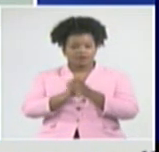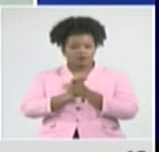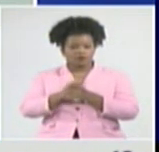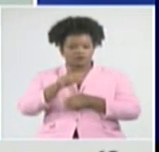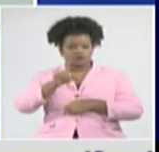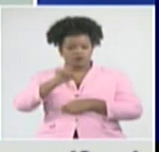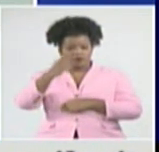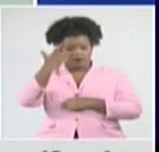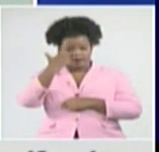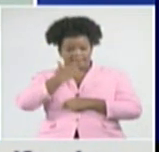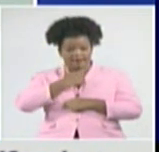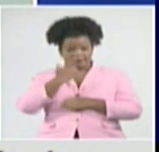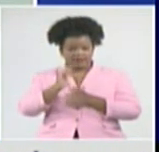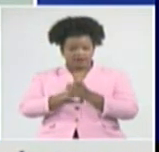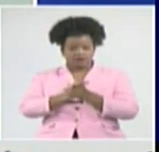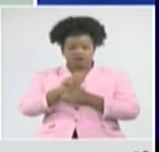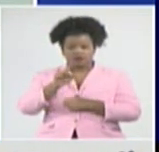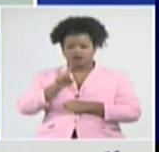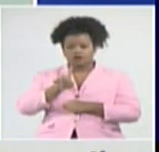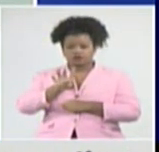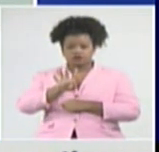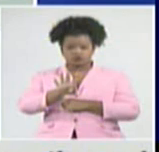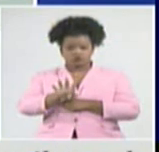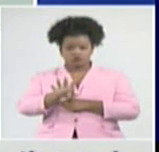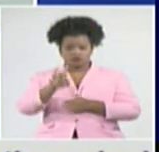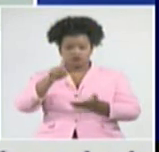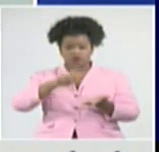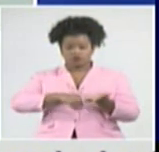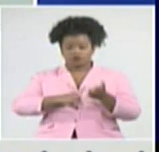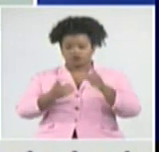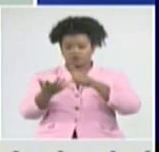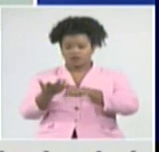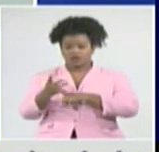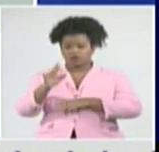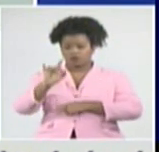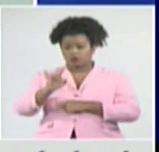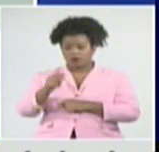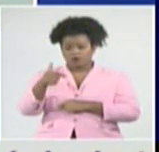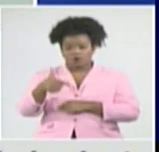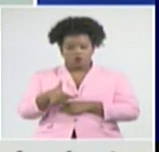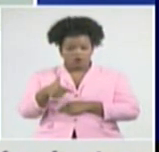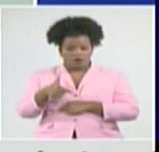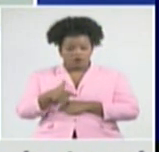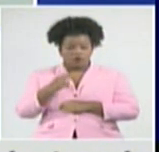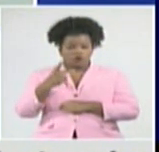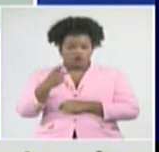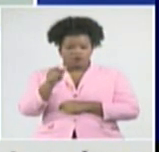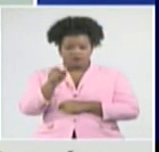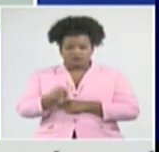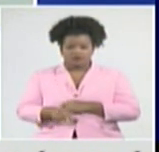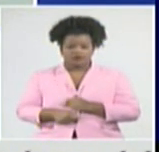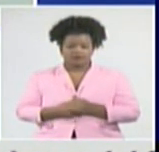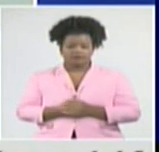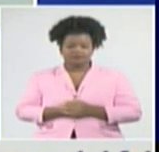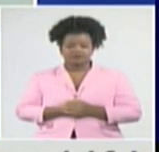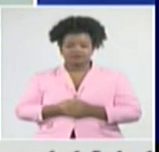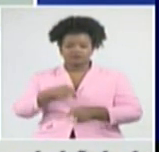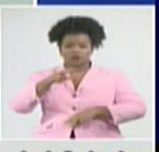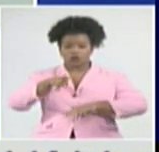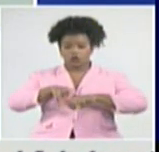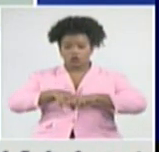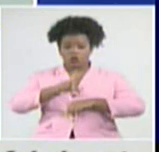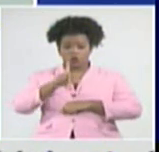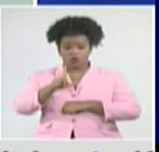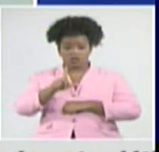Rodríguez 14, Puerto Padre 9, y Jobabo, con solo dos casos. Holguín, que en el